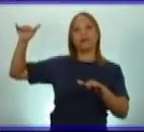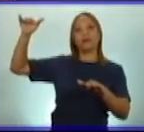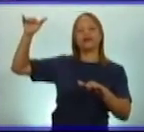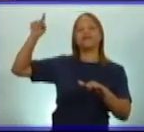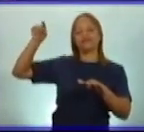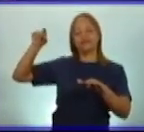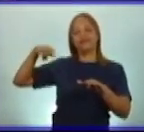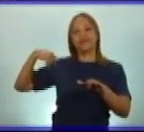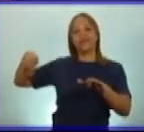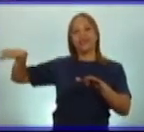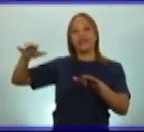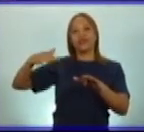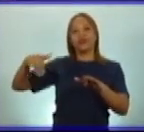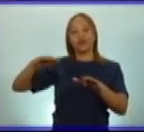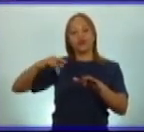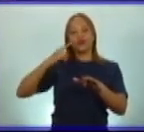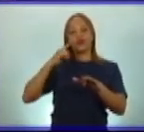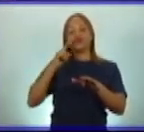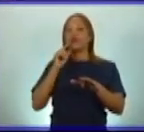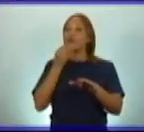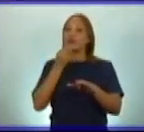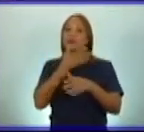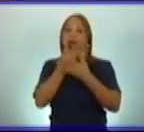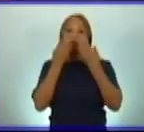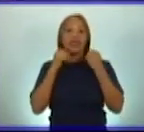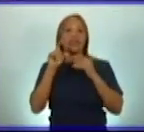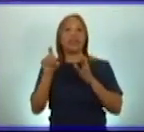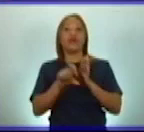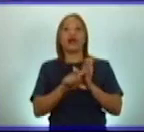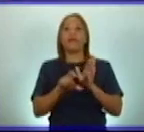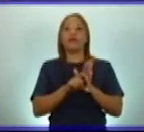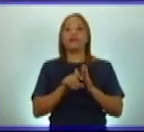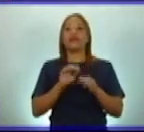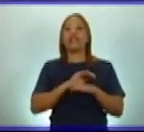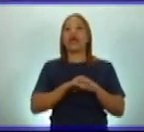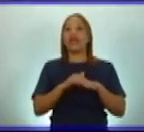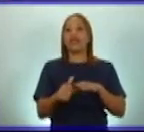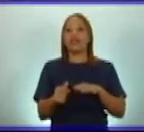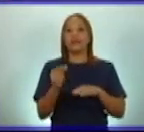Capítulos que no te debes perder, las hermanas,